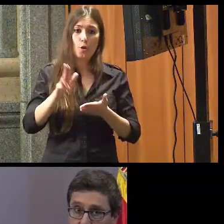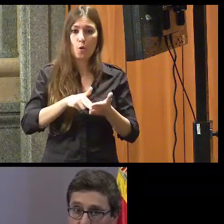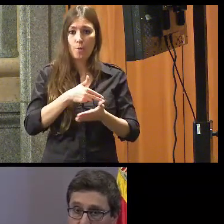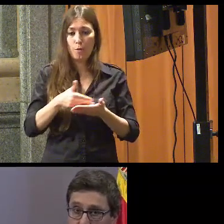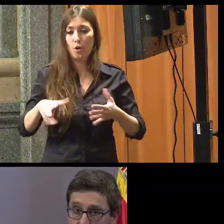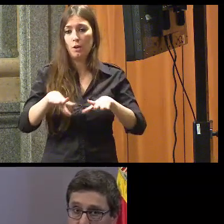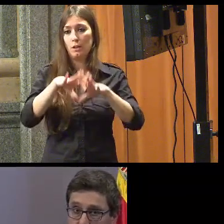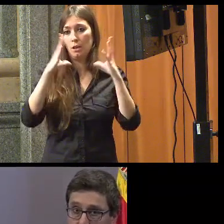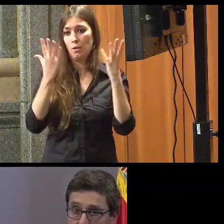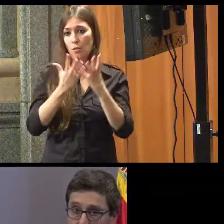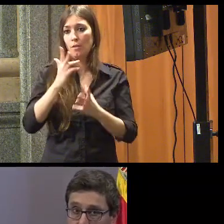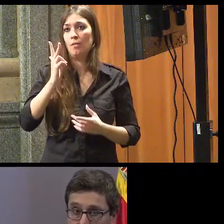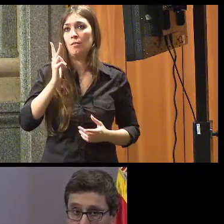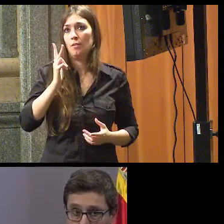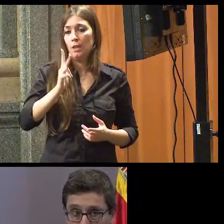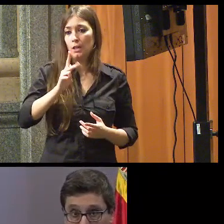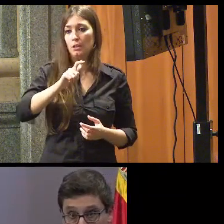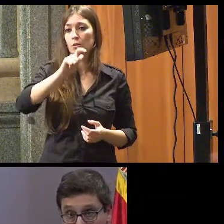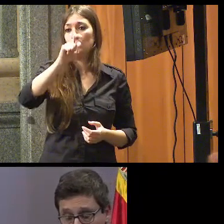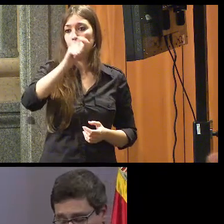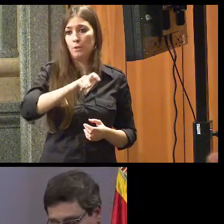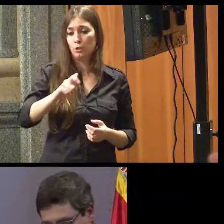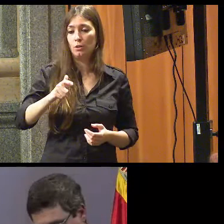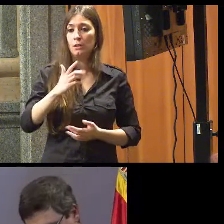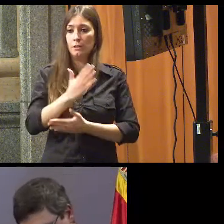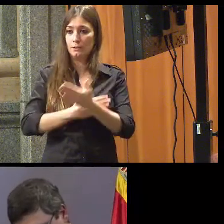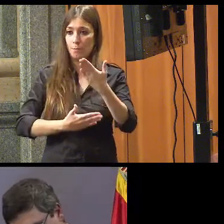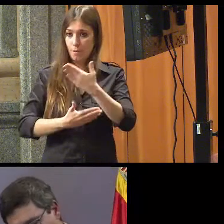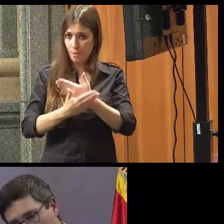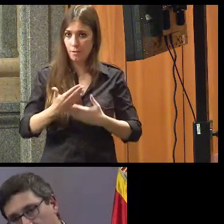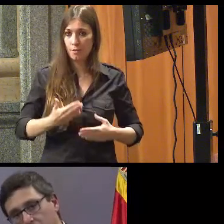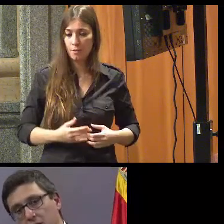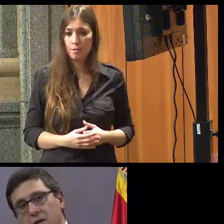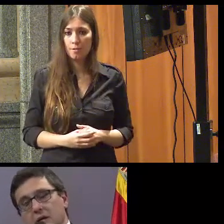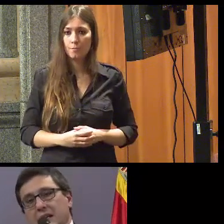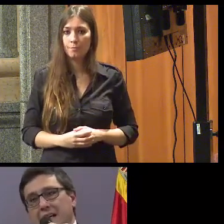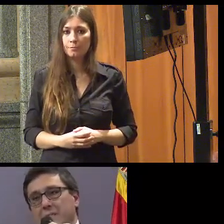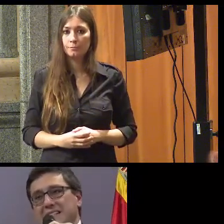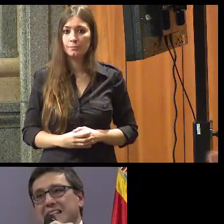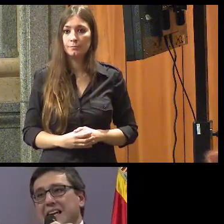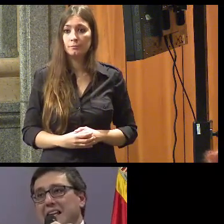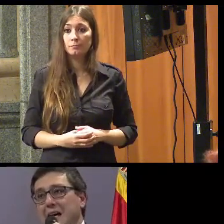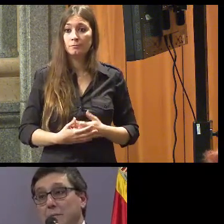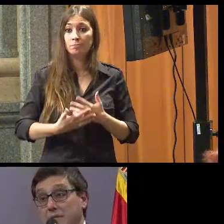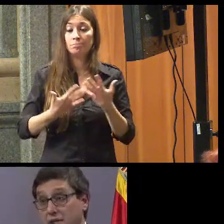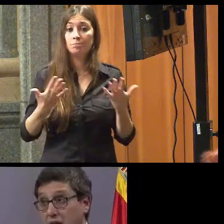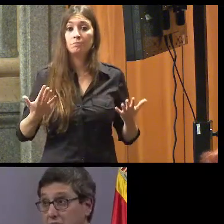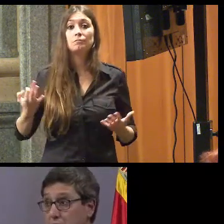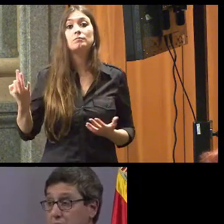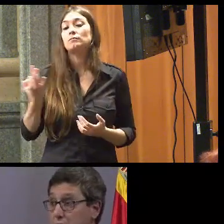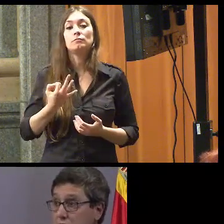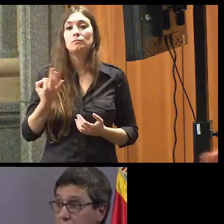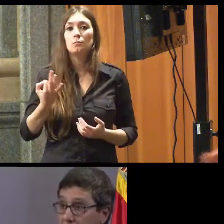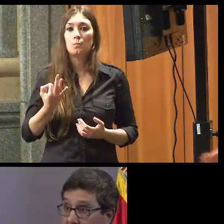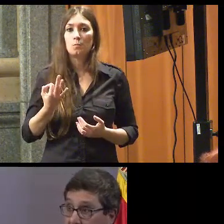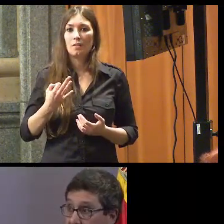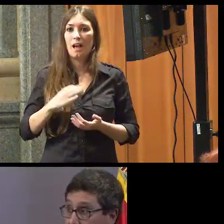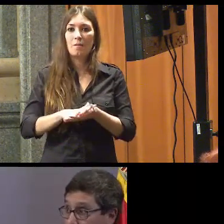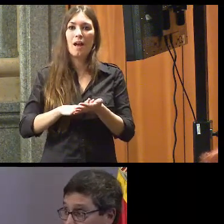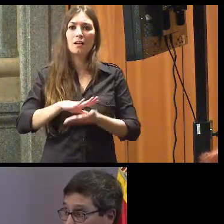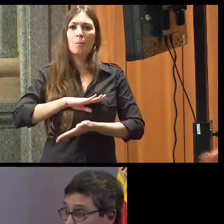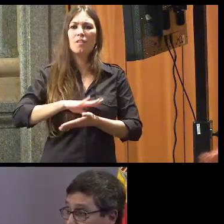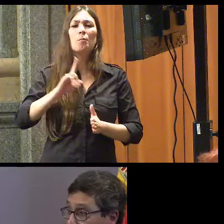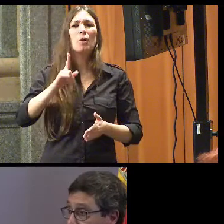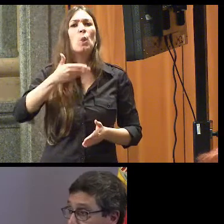Internacional de los Derechos de las Personas con Discapacidad, que más allá de la capacidad, empecemos a hablar de